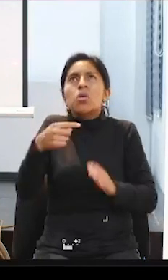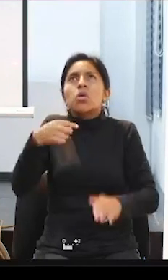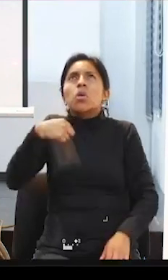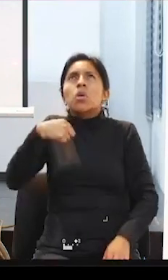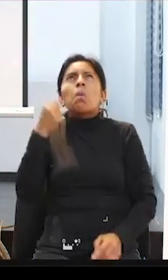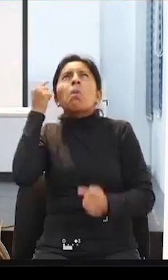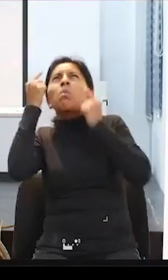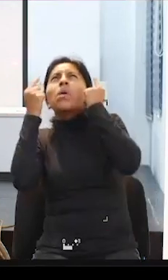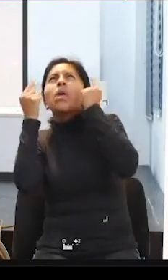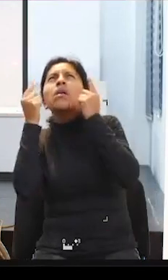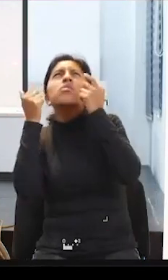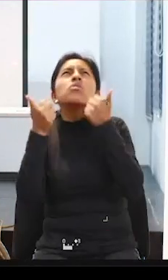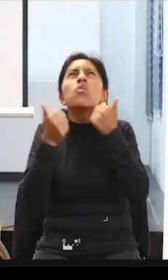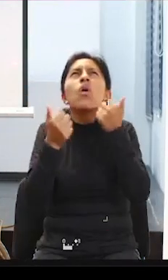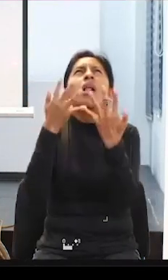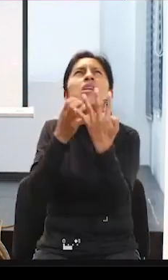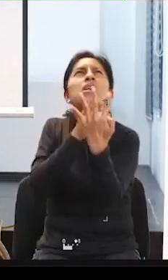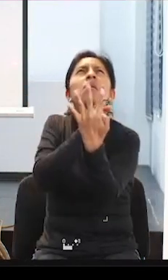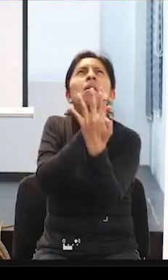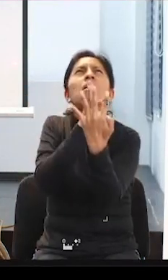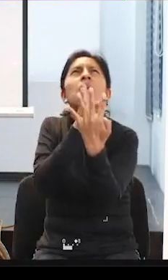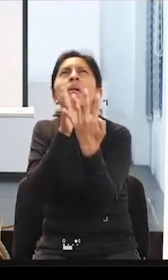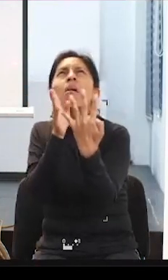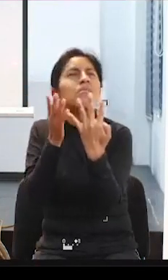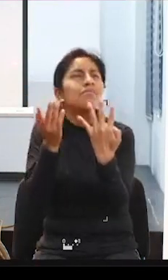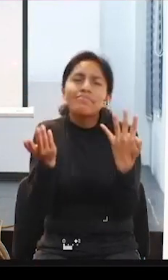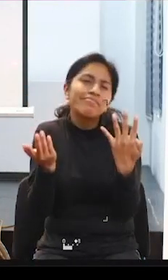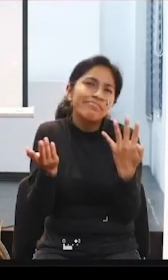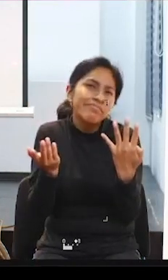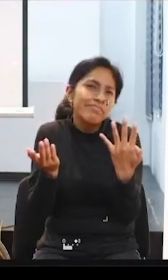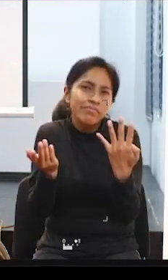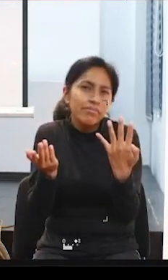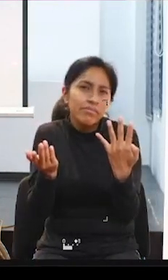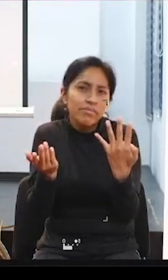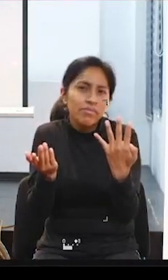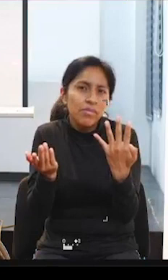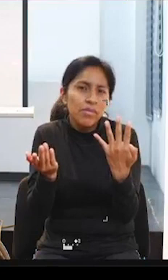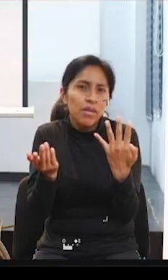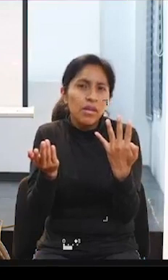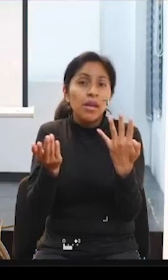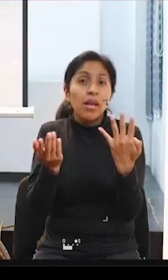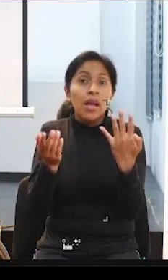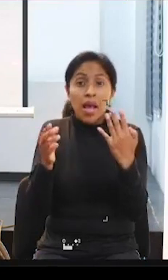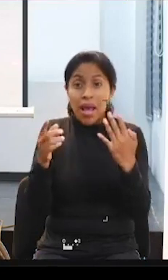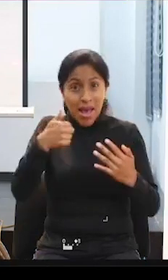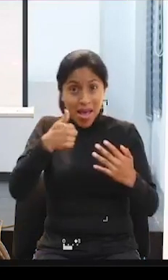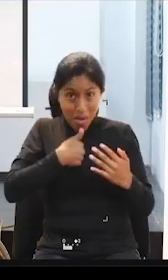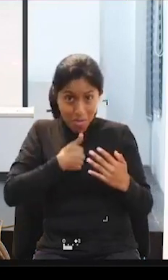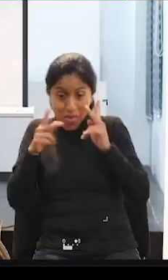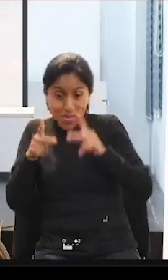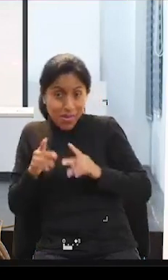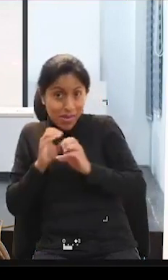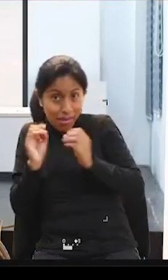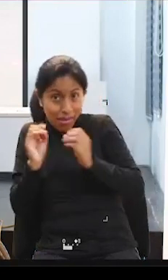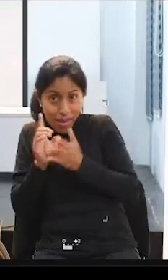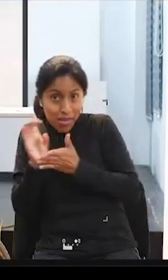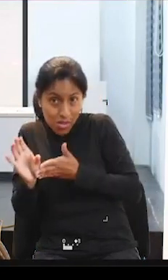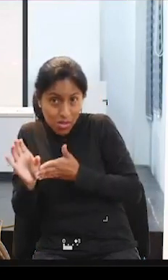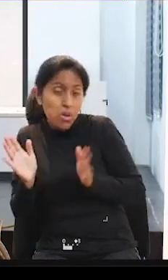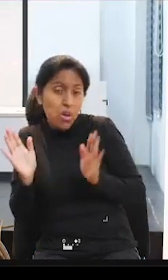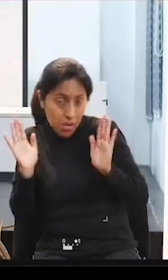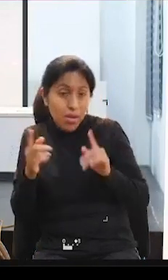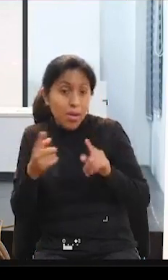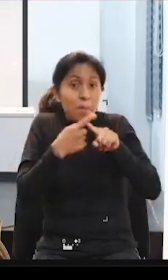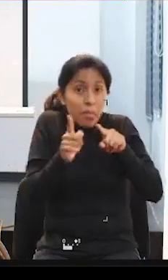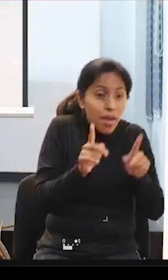analizamos o está en entredicho. Esta situación no es así para todas las personas. Muchas